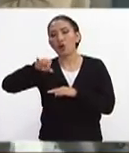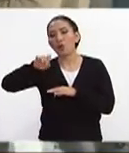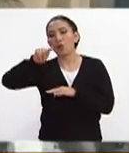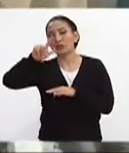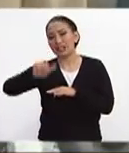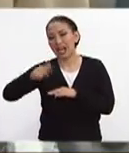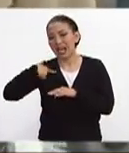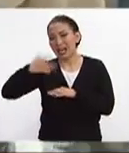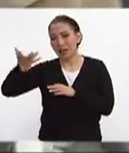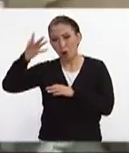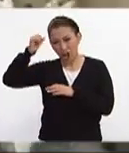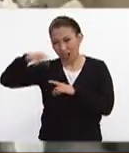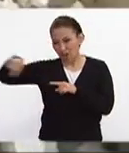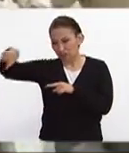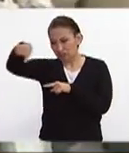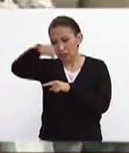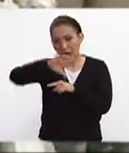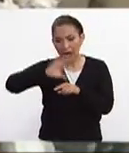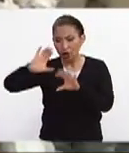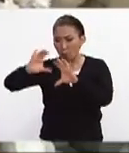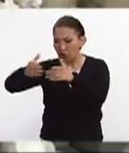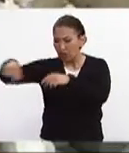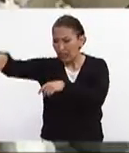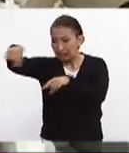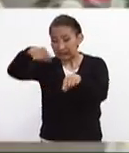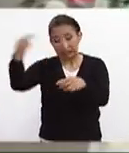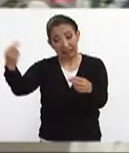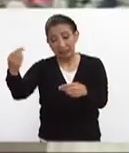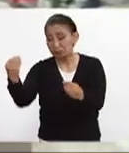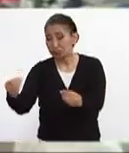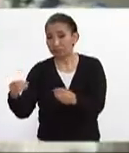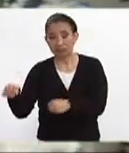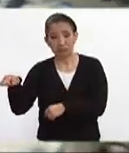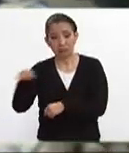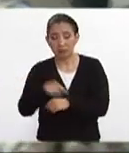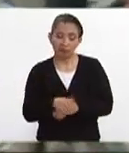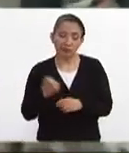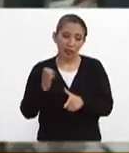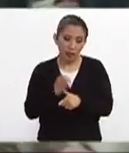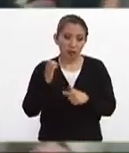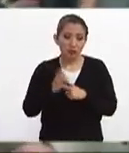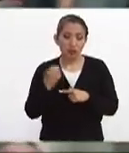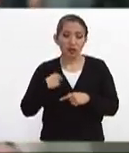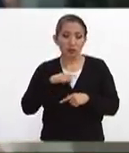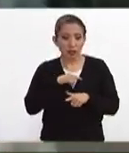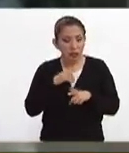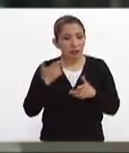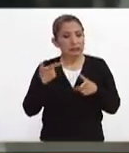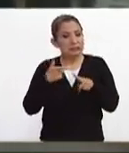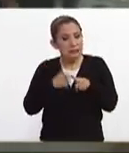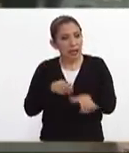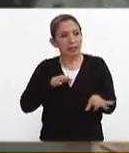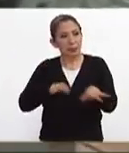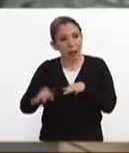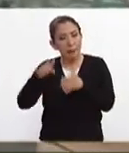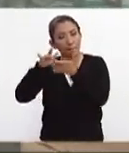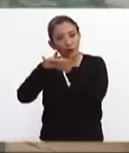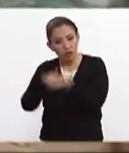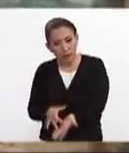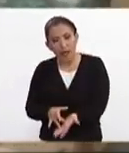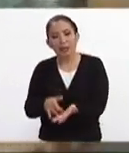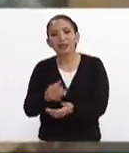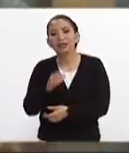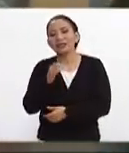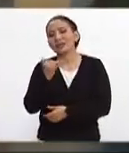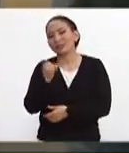alrededores hay comunidades muy dispersas y hay bastantes necesidades ahí entonces también tenemos que seguir trabajando y apoyando también